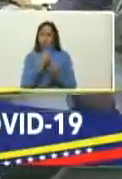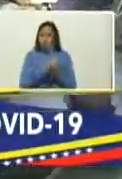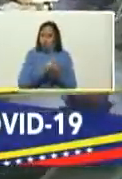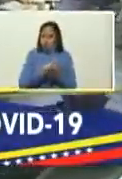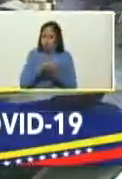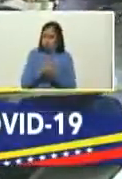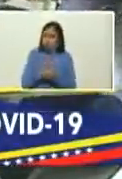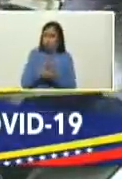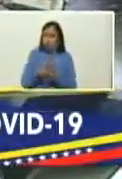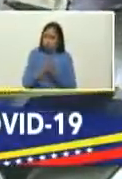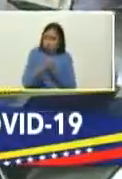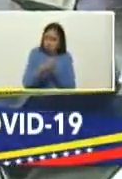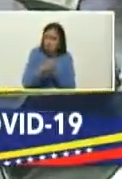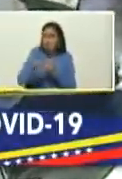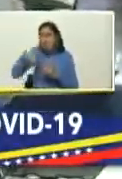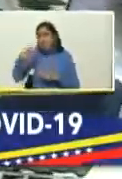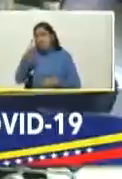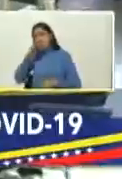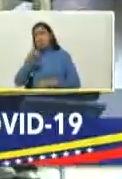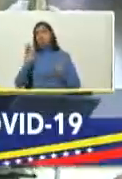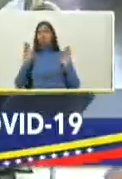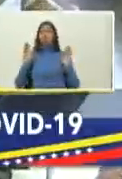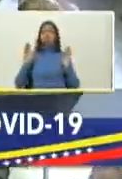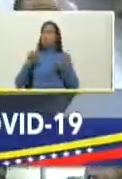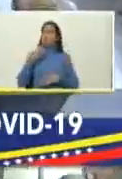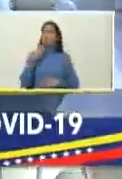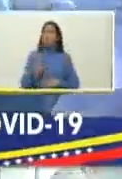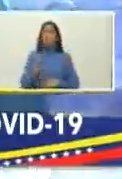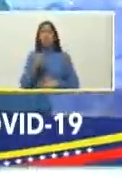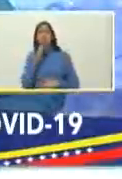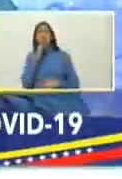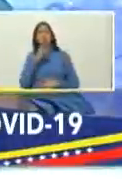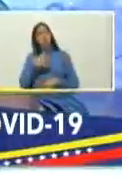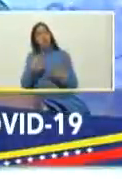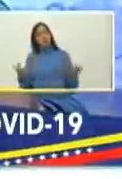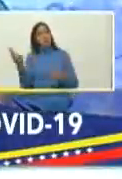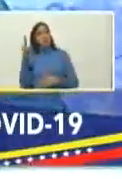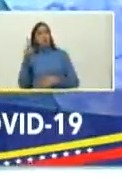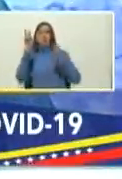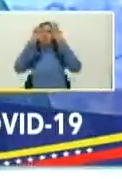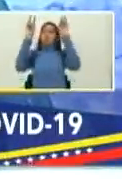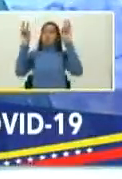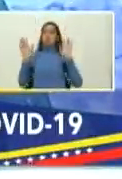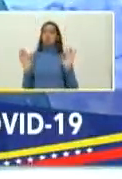premio Romulo Gallego el próximo año buenas noticias Venezuela el título